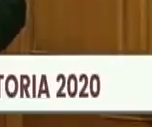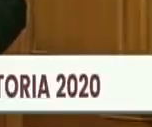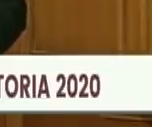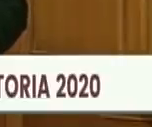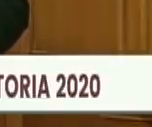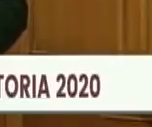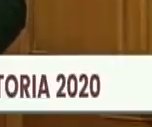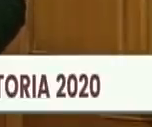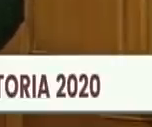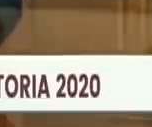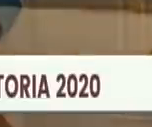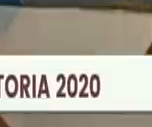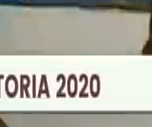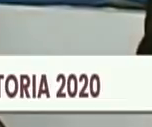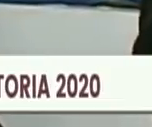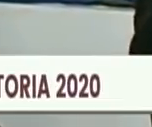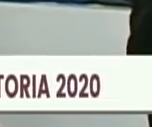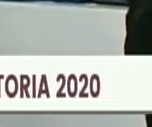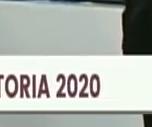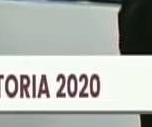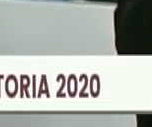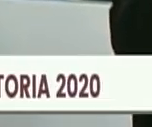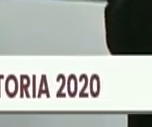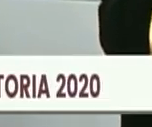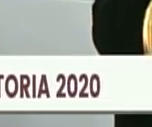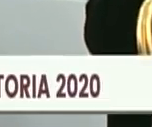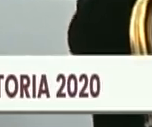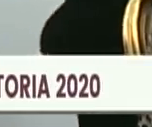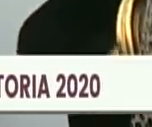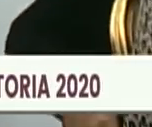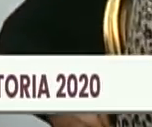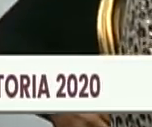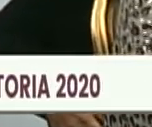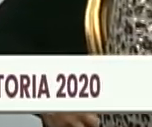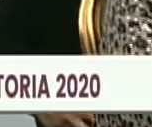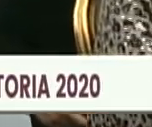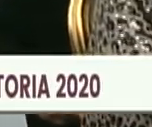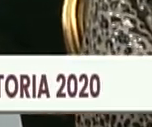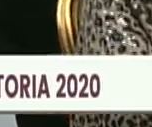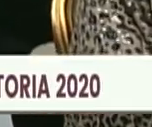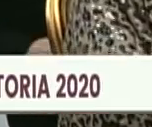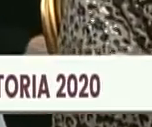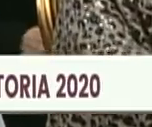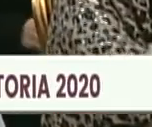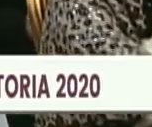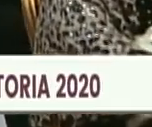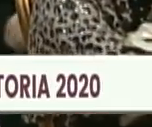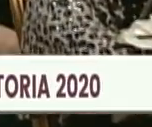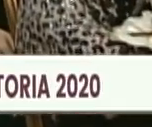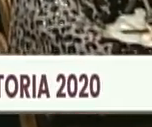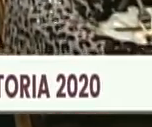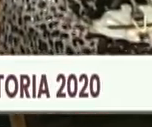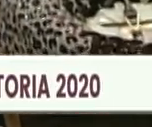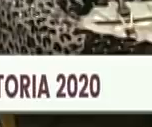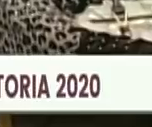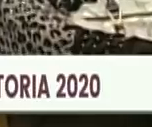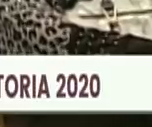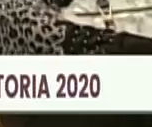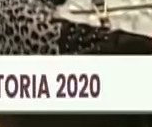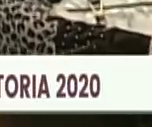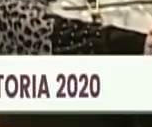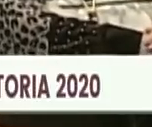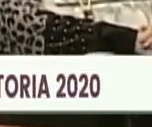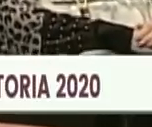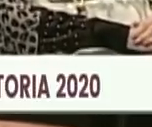como una campaña que pone de relieve el carácter estratégico y unionista de Simón Bolívar para quitarse de